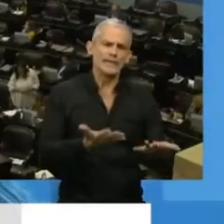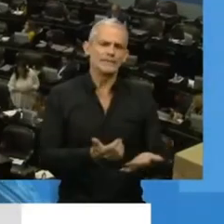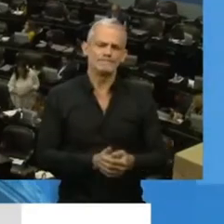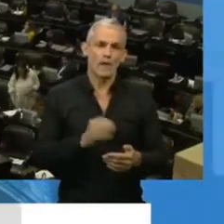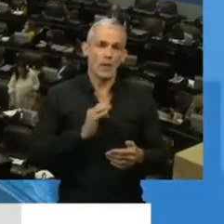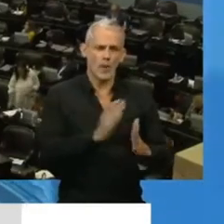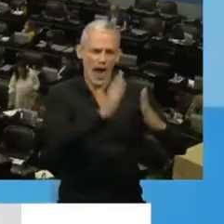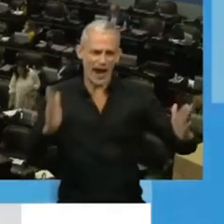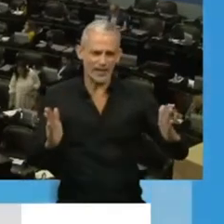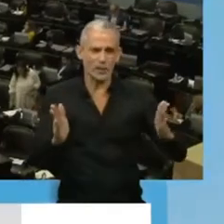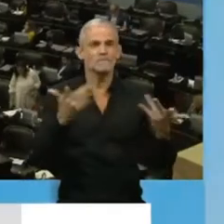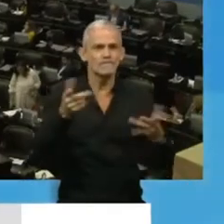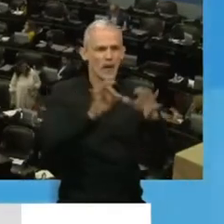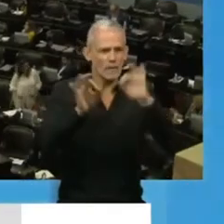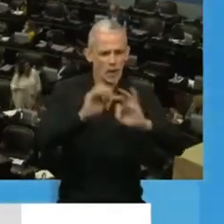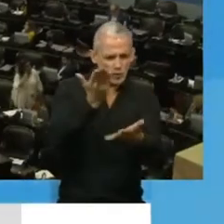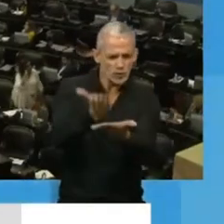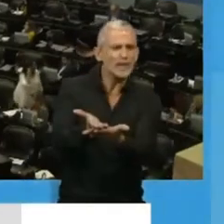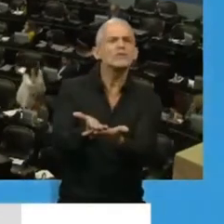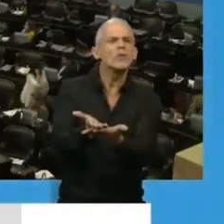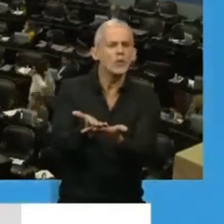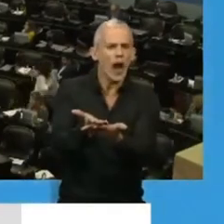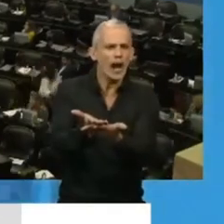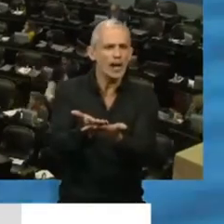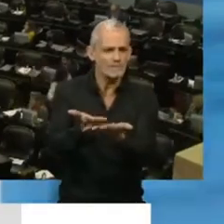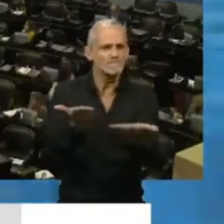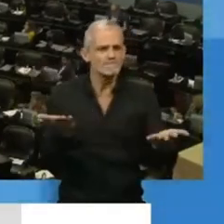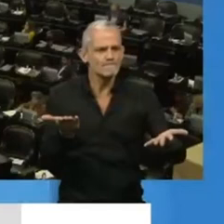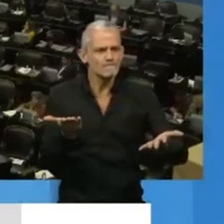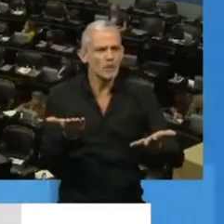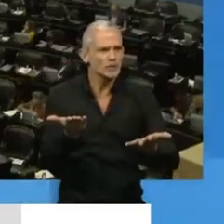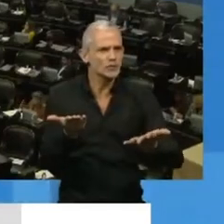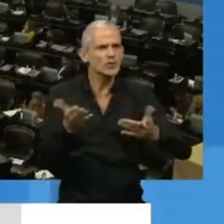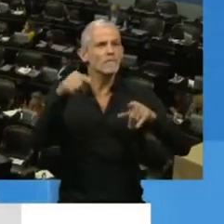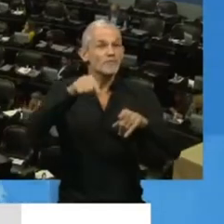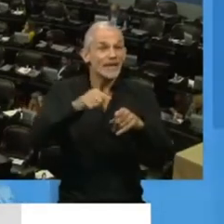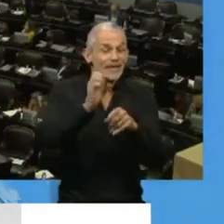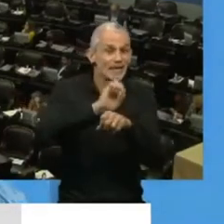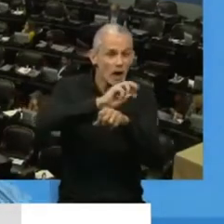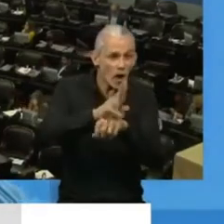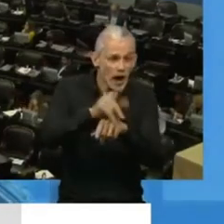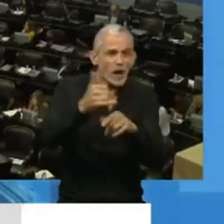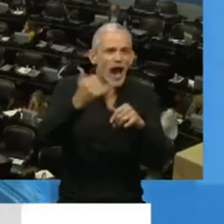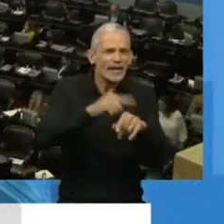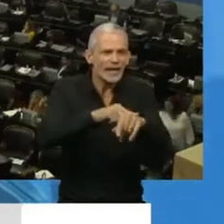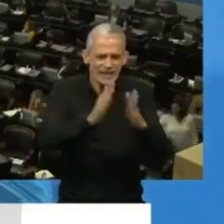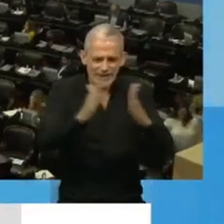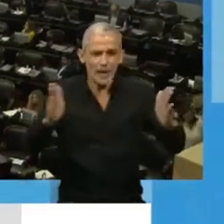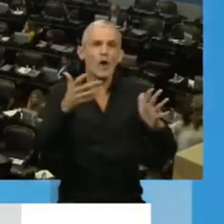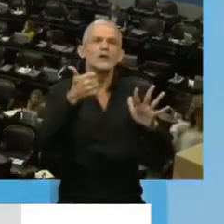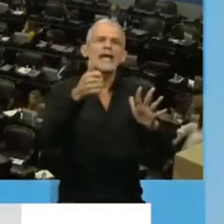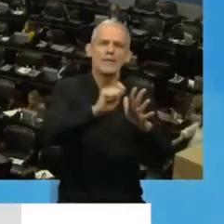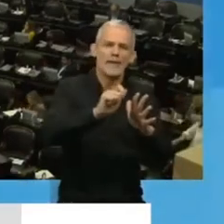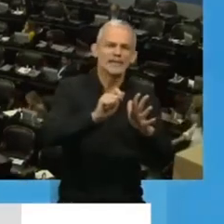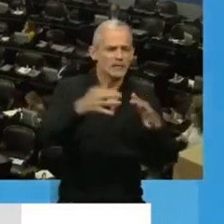Lo que planteamos en el proyecto es que no paguen ganancias mientras dule la pandemia. Aquí se ha hablado de seis meses, en realidad son